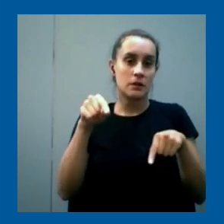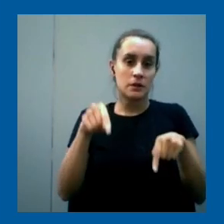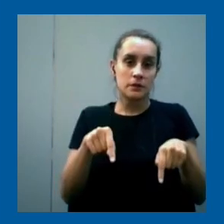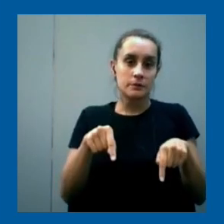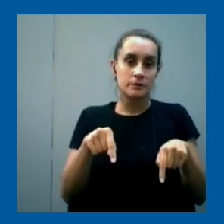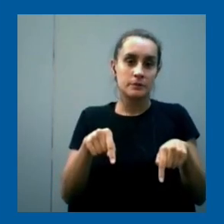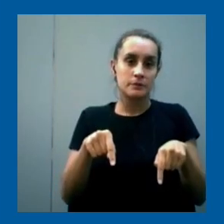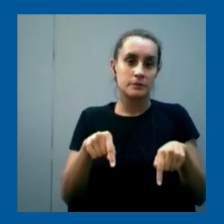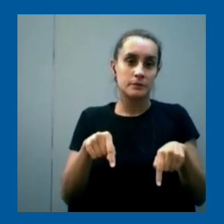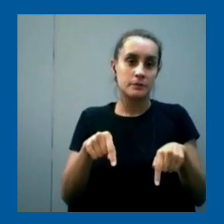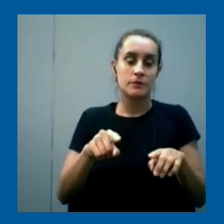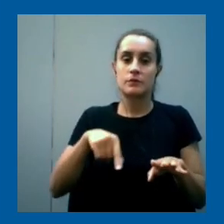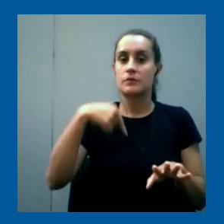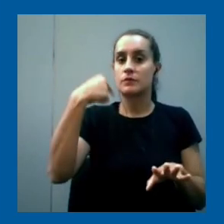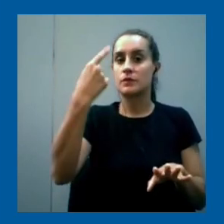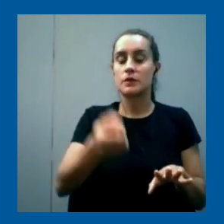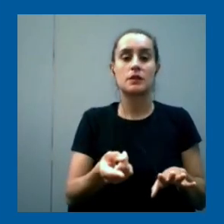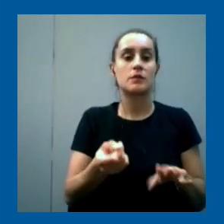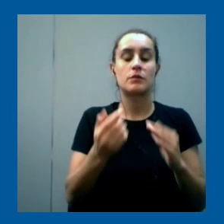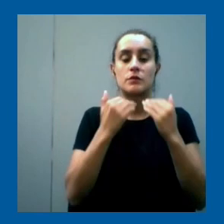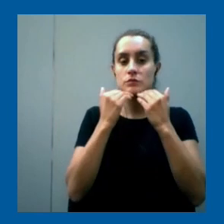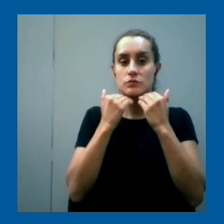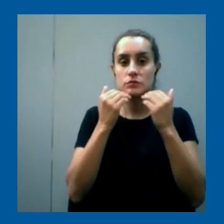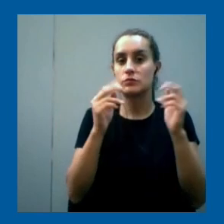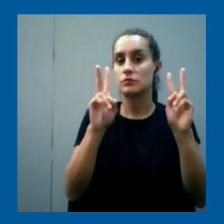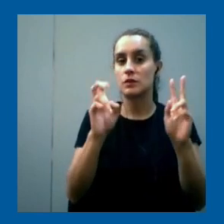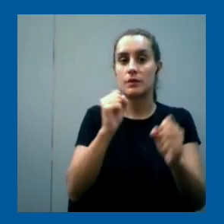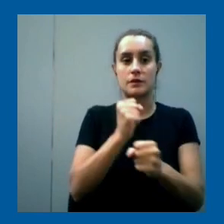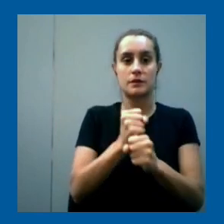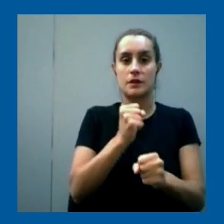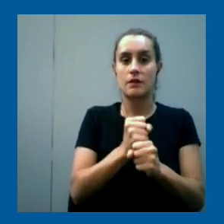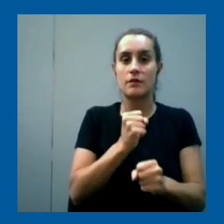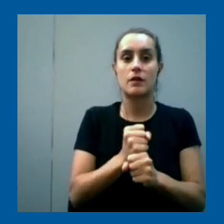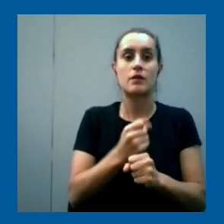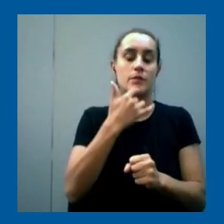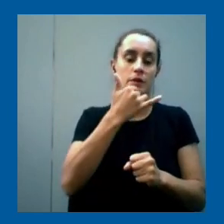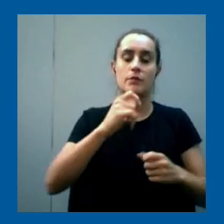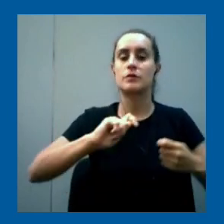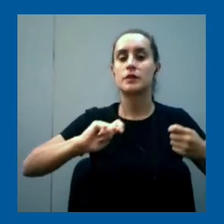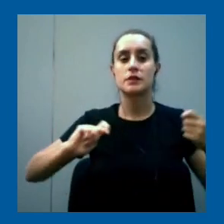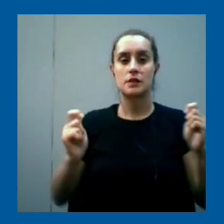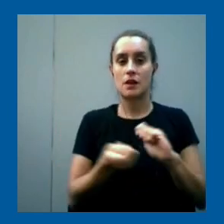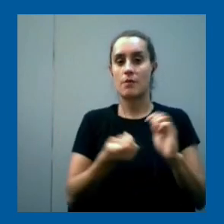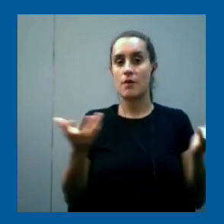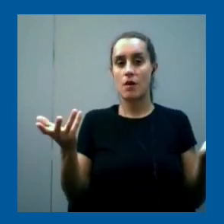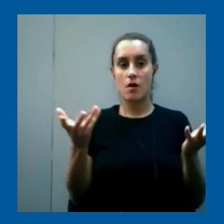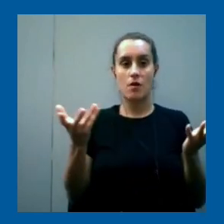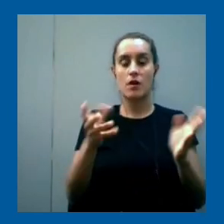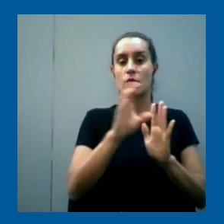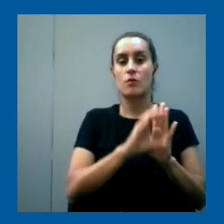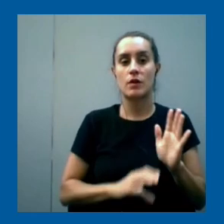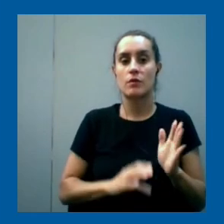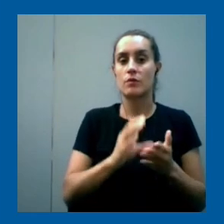después digamos en lo que son los trabajos en lo que es la definición y la transformación curricular cuando se trabaje en la transformación